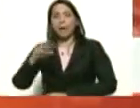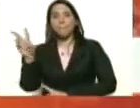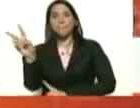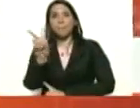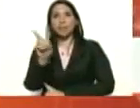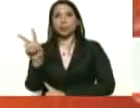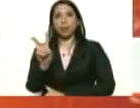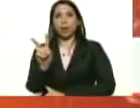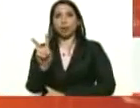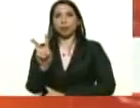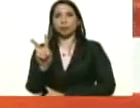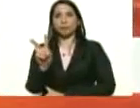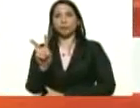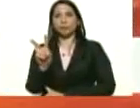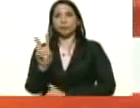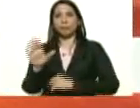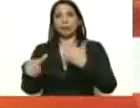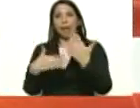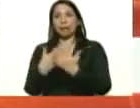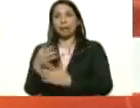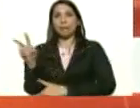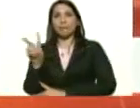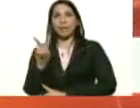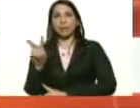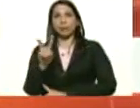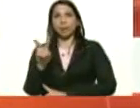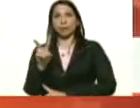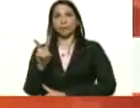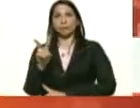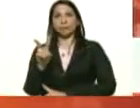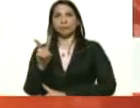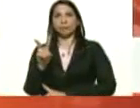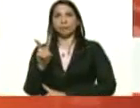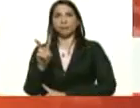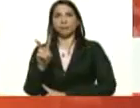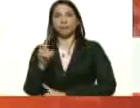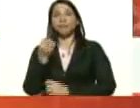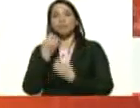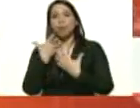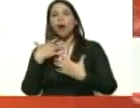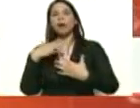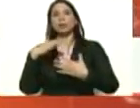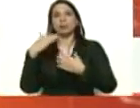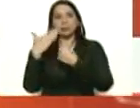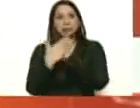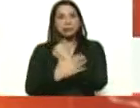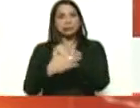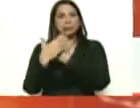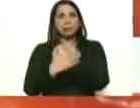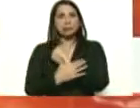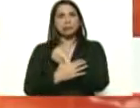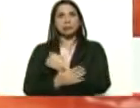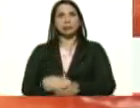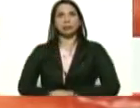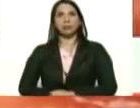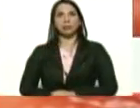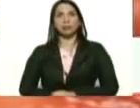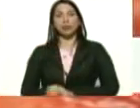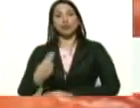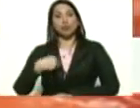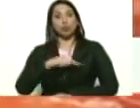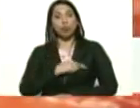venezolanas a su patria, a Venezuela. A buen resguardo. Así que nos estamos